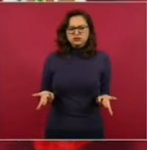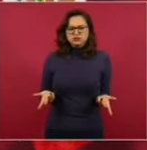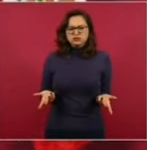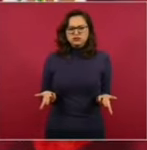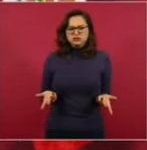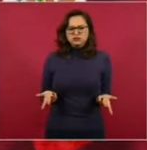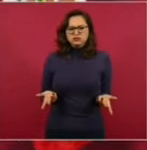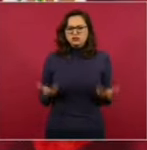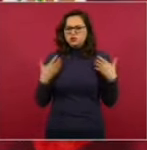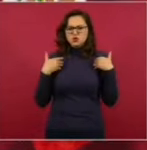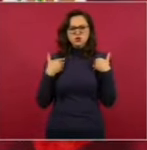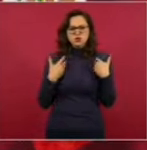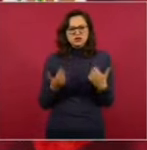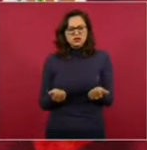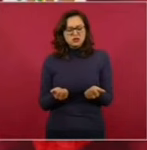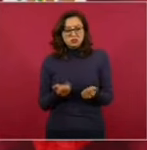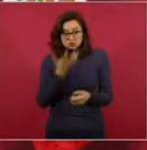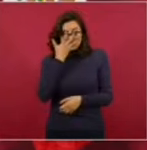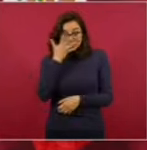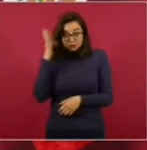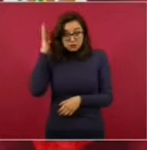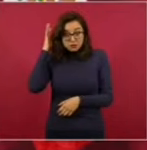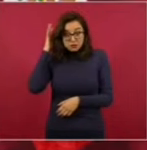Hay un doble rasero.